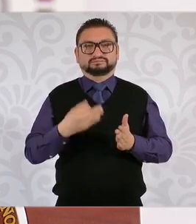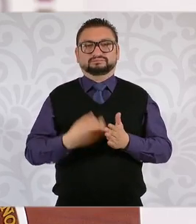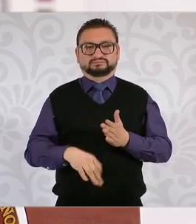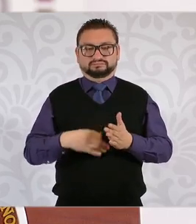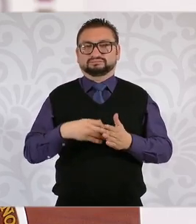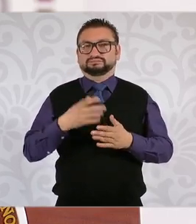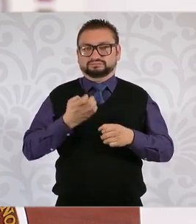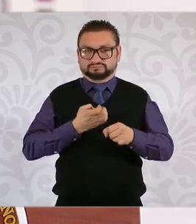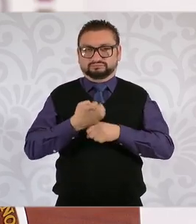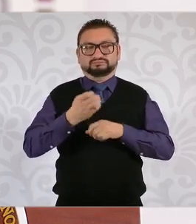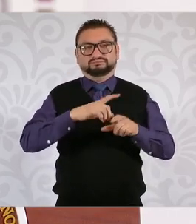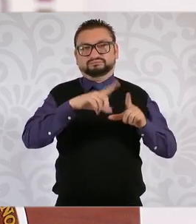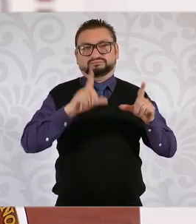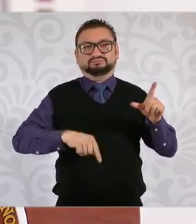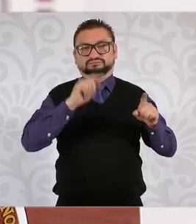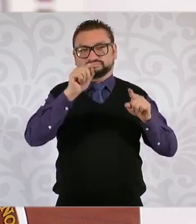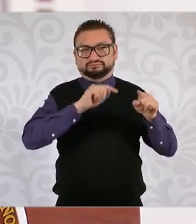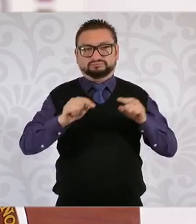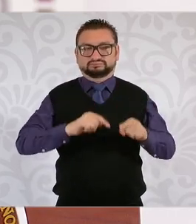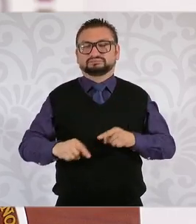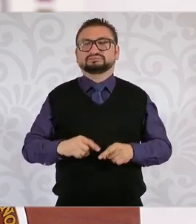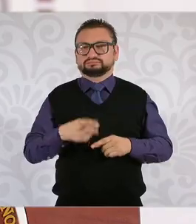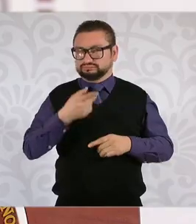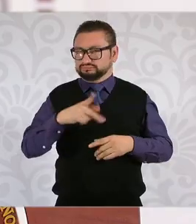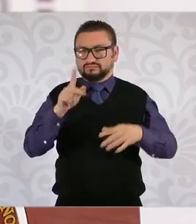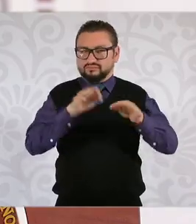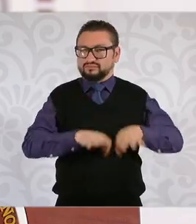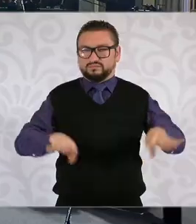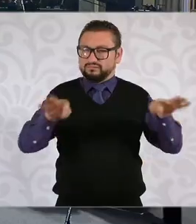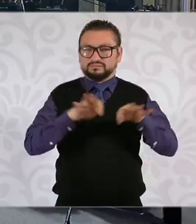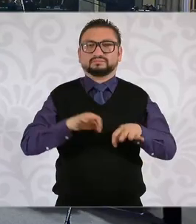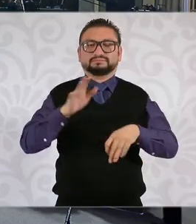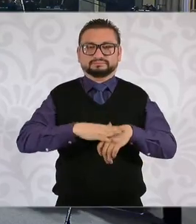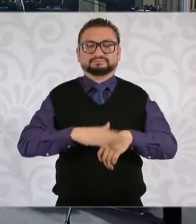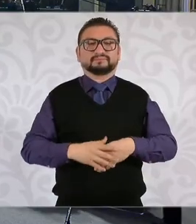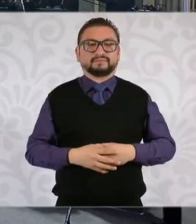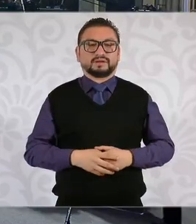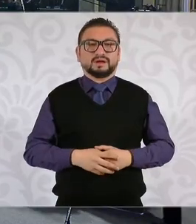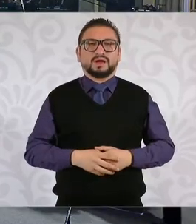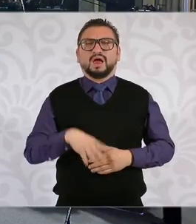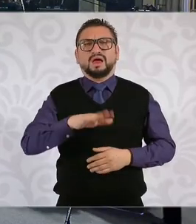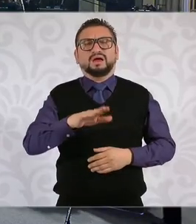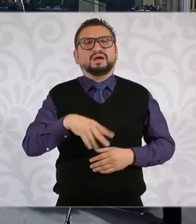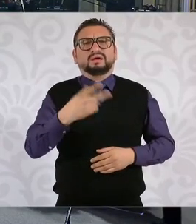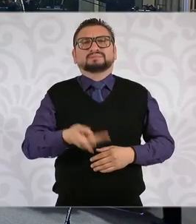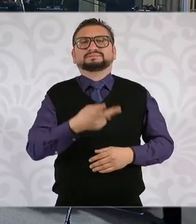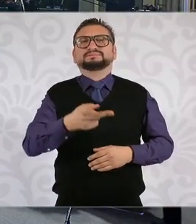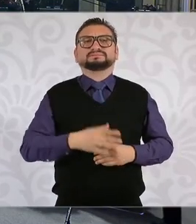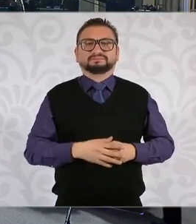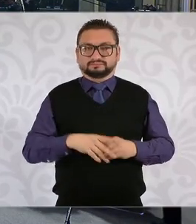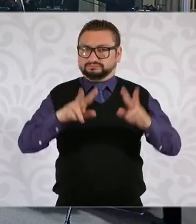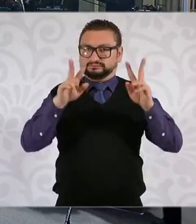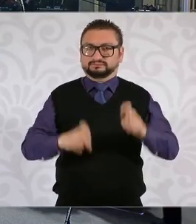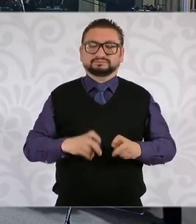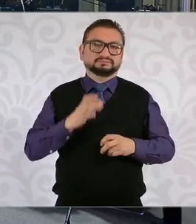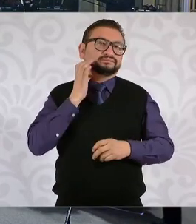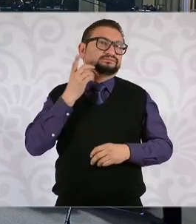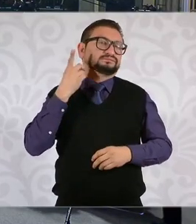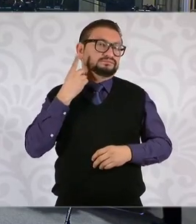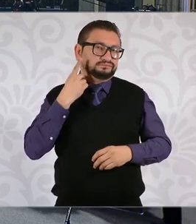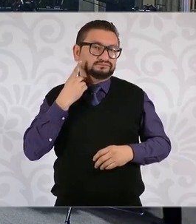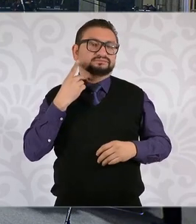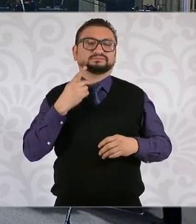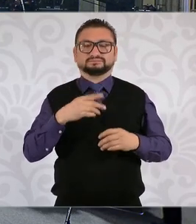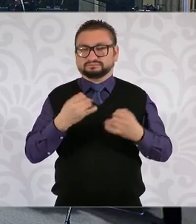estados, pero es algo muy importante. Y hablando de legisladores, quisiera